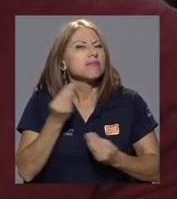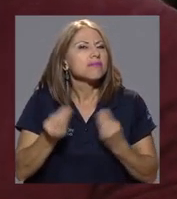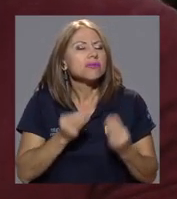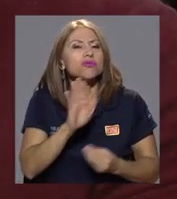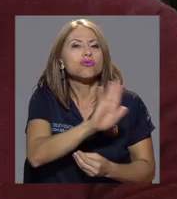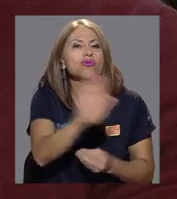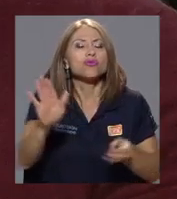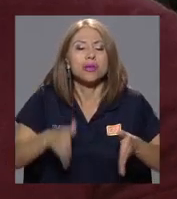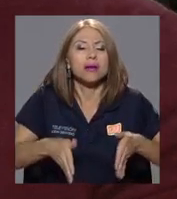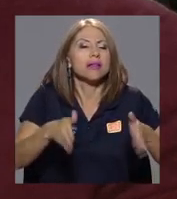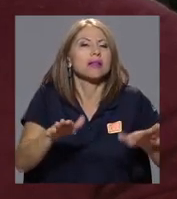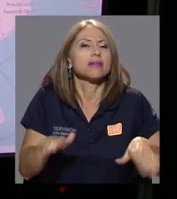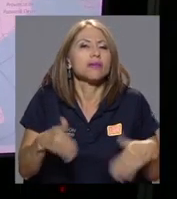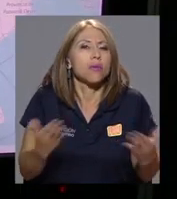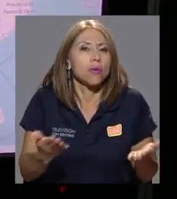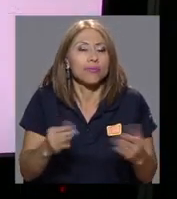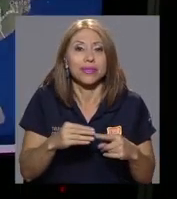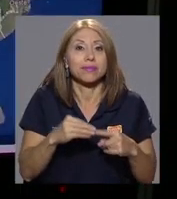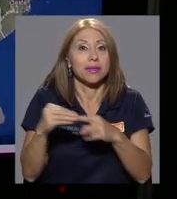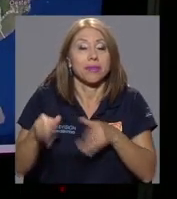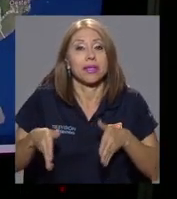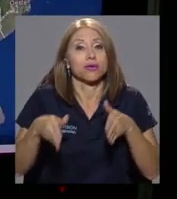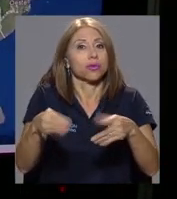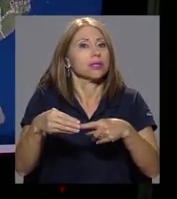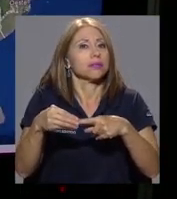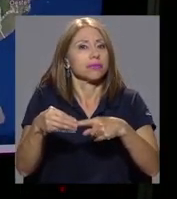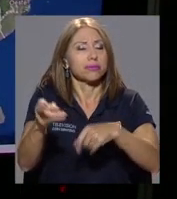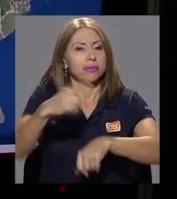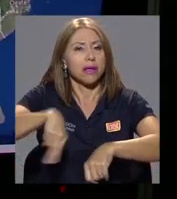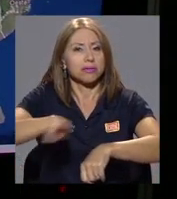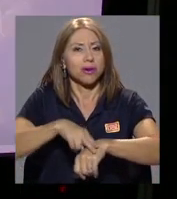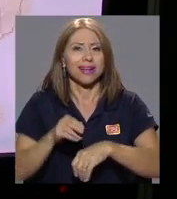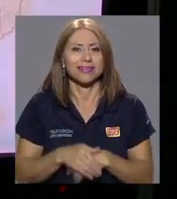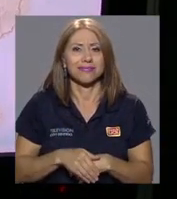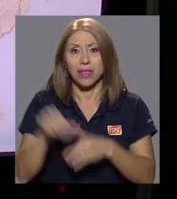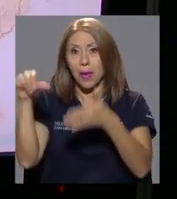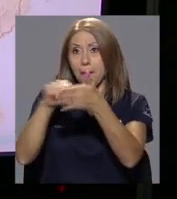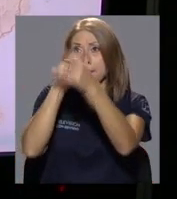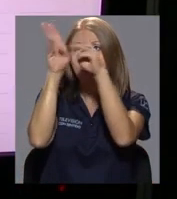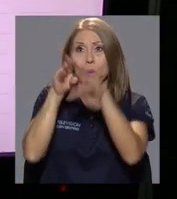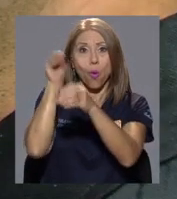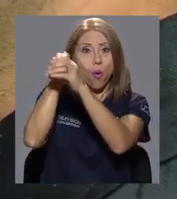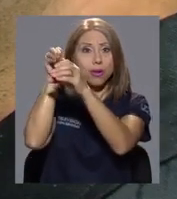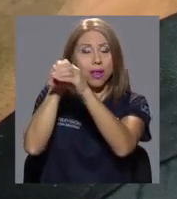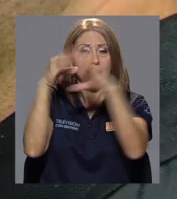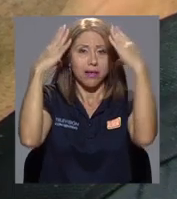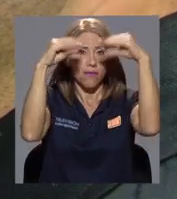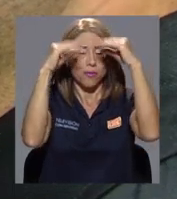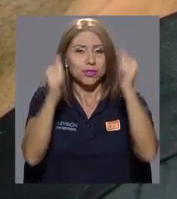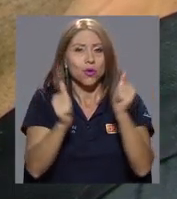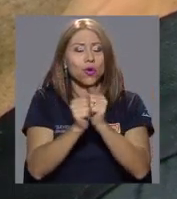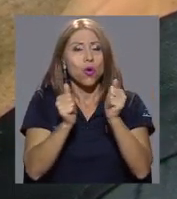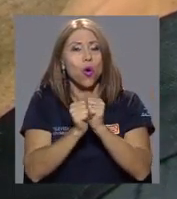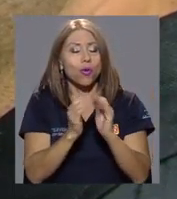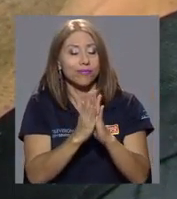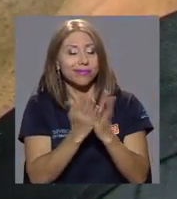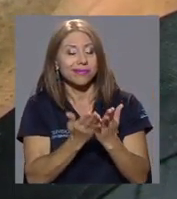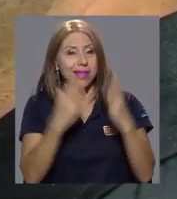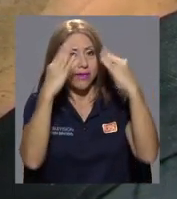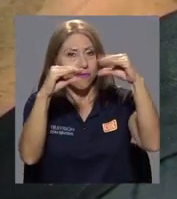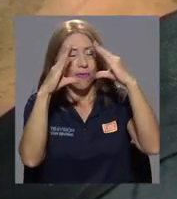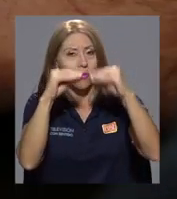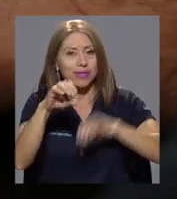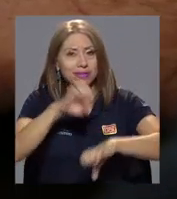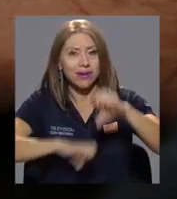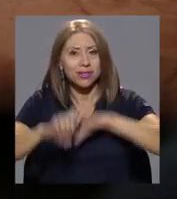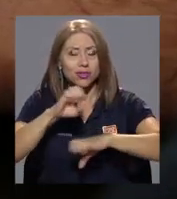condición de sus carreteras, sobre todo de las rutas nacionales. El portal brinda información generada a través de los informes de evaluación de la